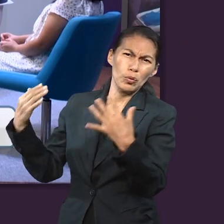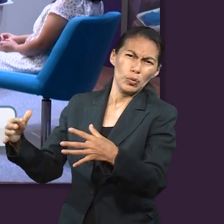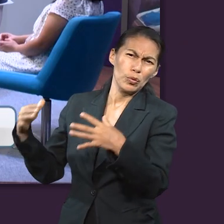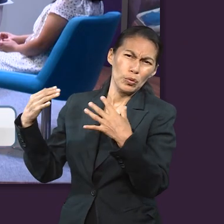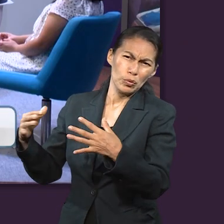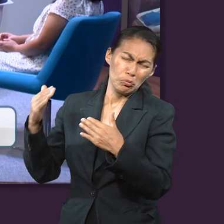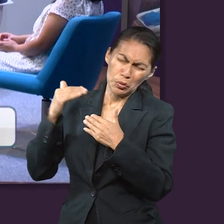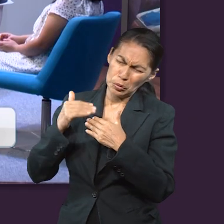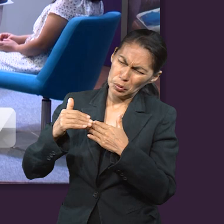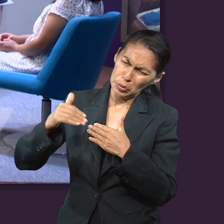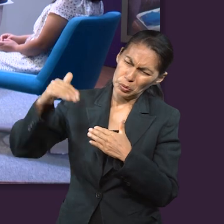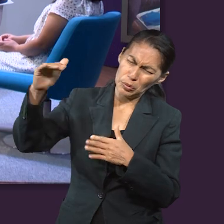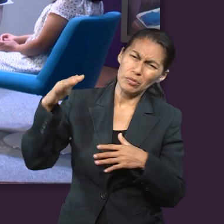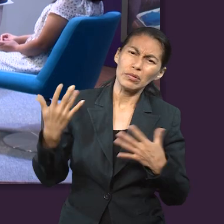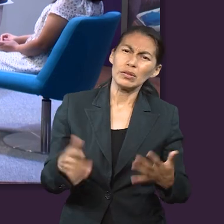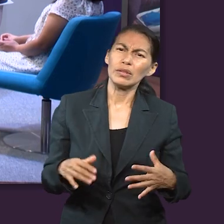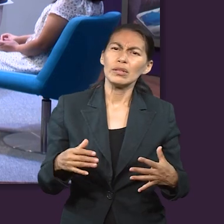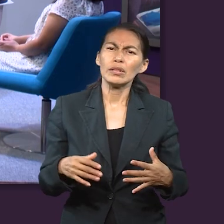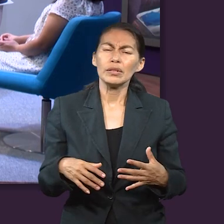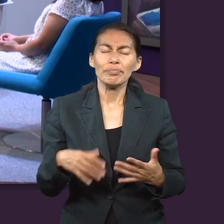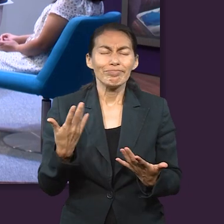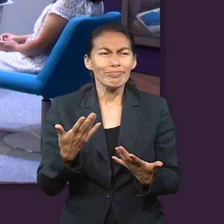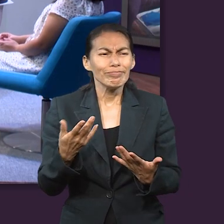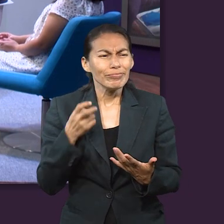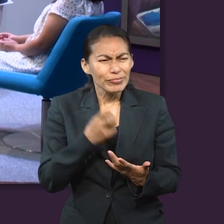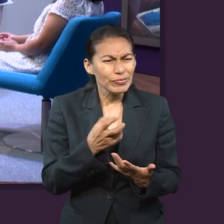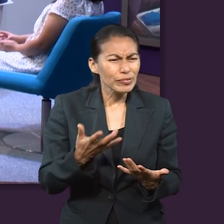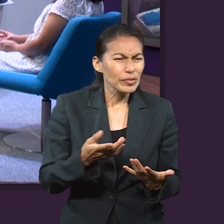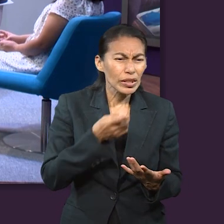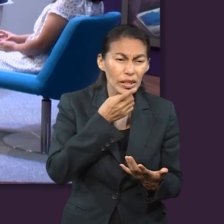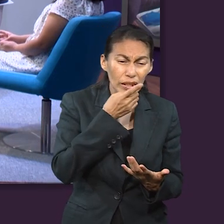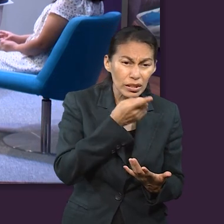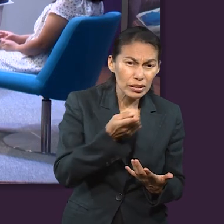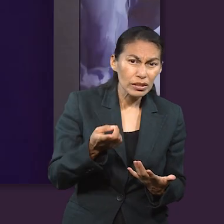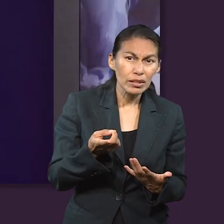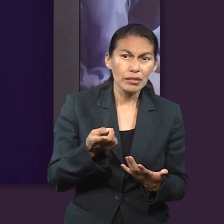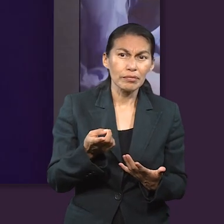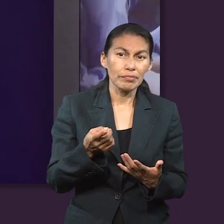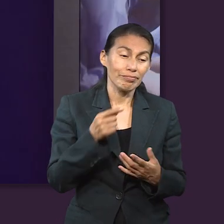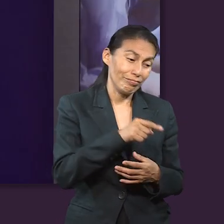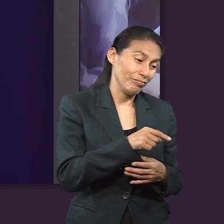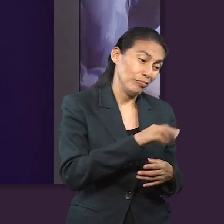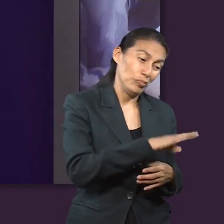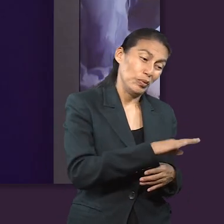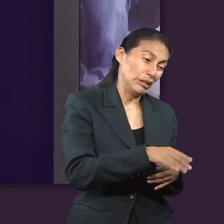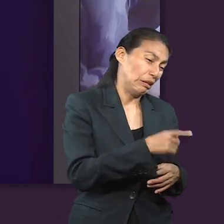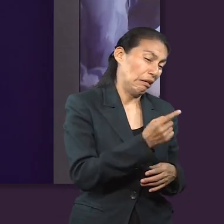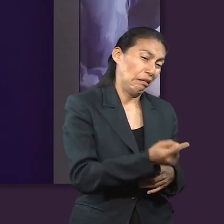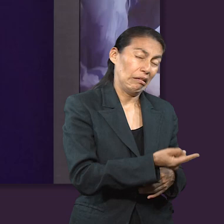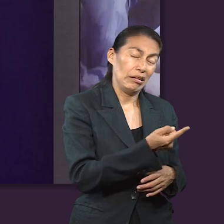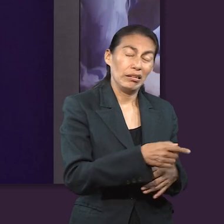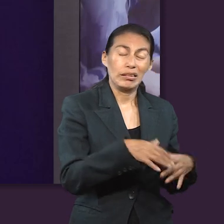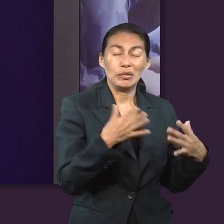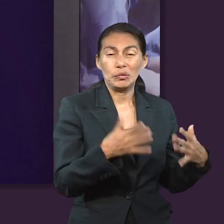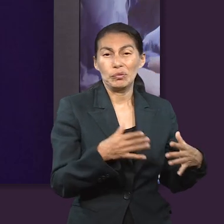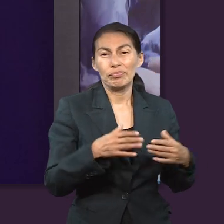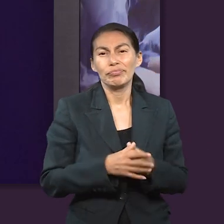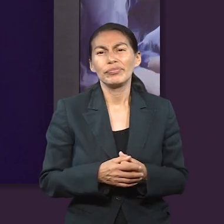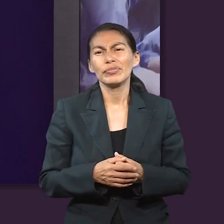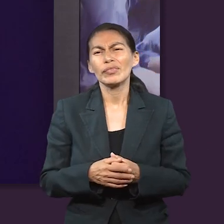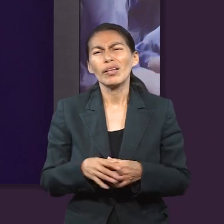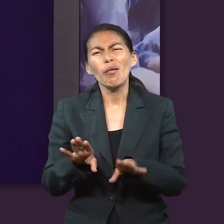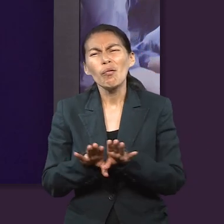multitud como las estrellas a perpetua eternidad. Creo que esta sección encierra el